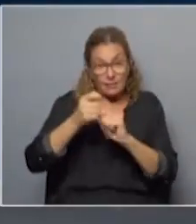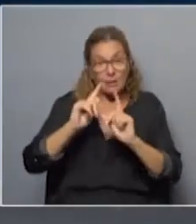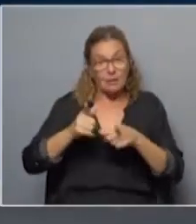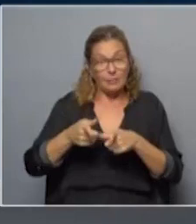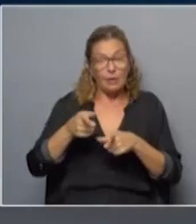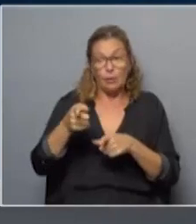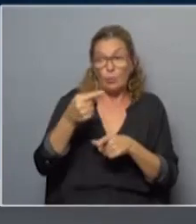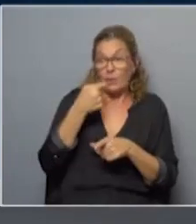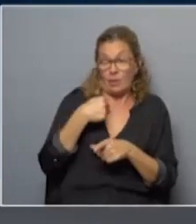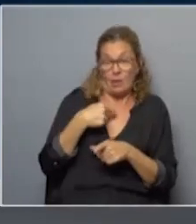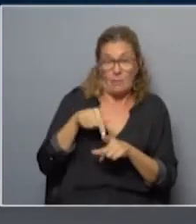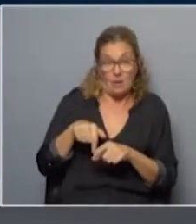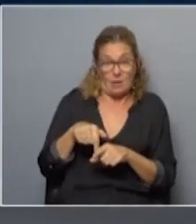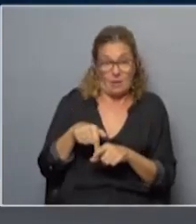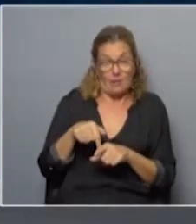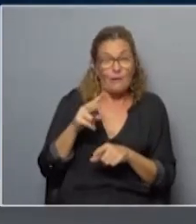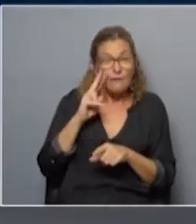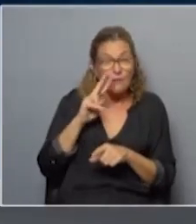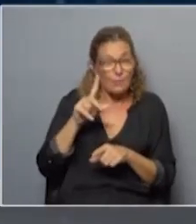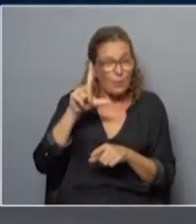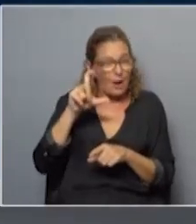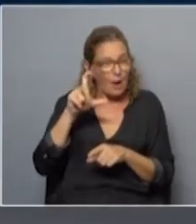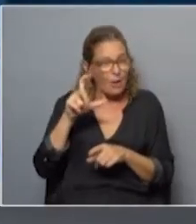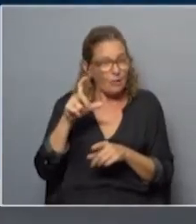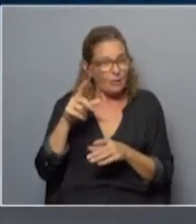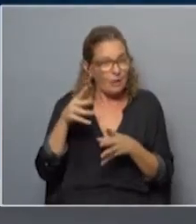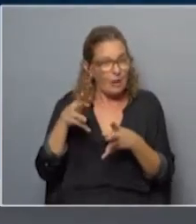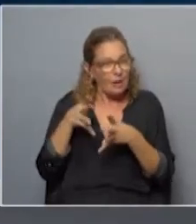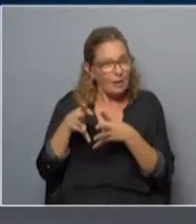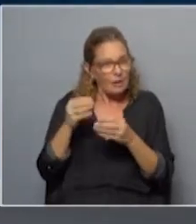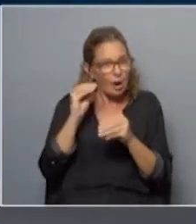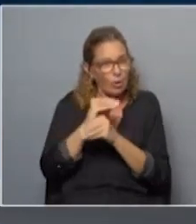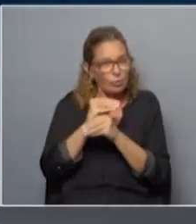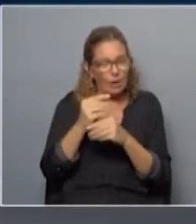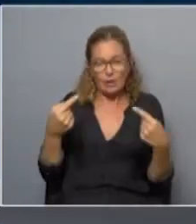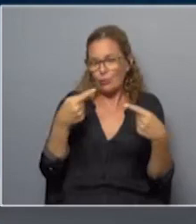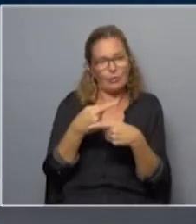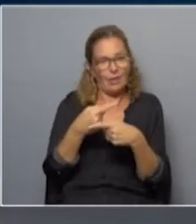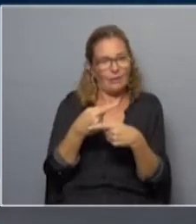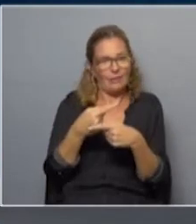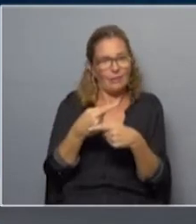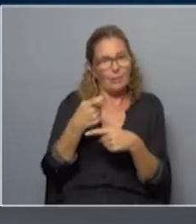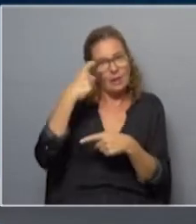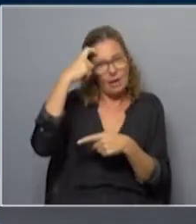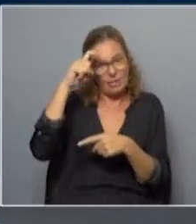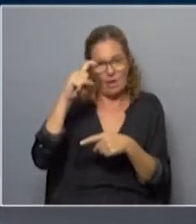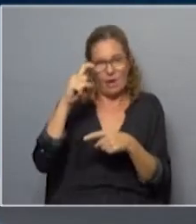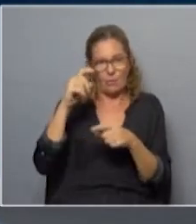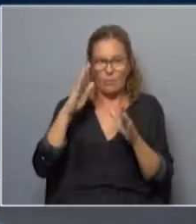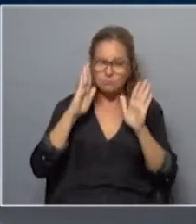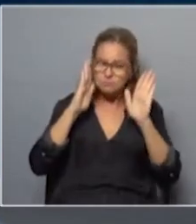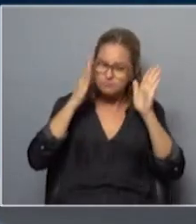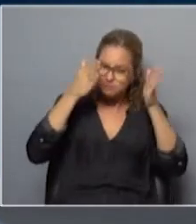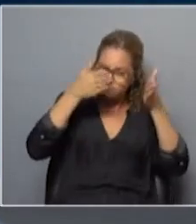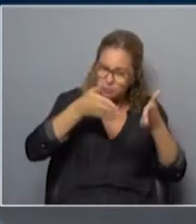partir de lo que tú me digas, vemos una lógica de guerra cultural que es justamente lo contrario. Es esa idea peregrina, desde